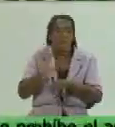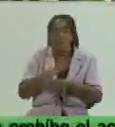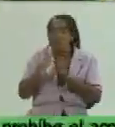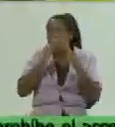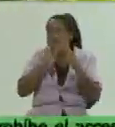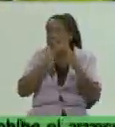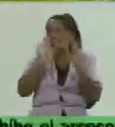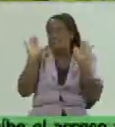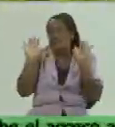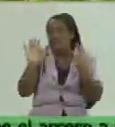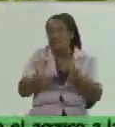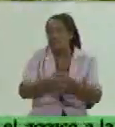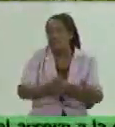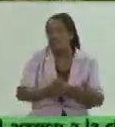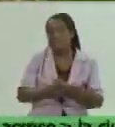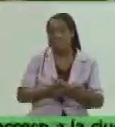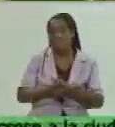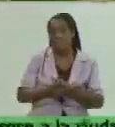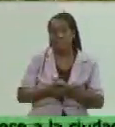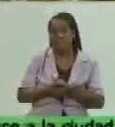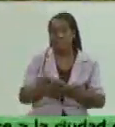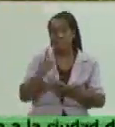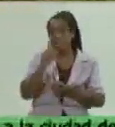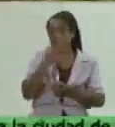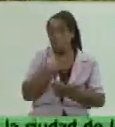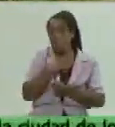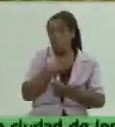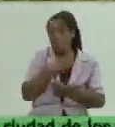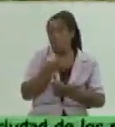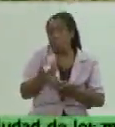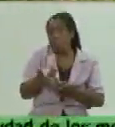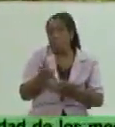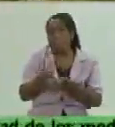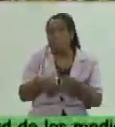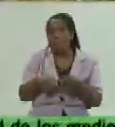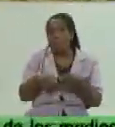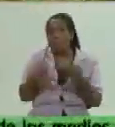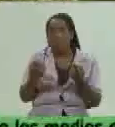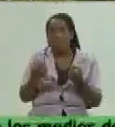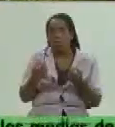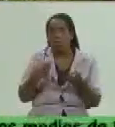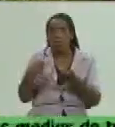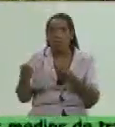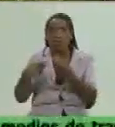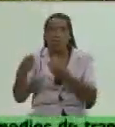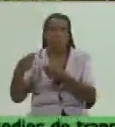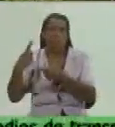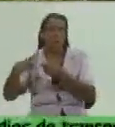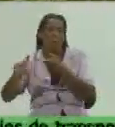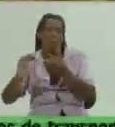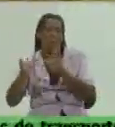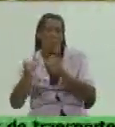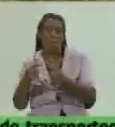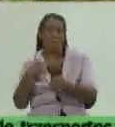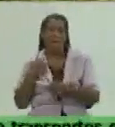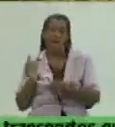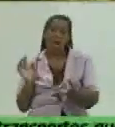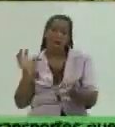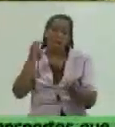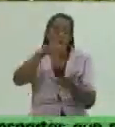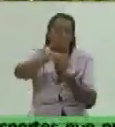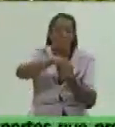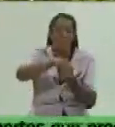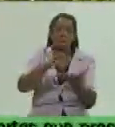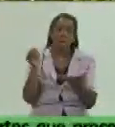que hoy no tiene por qué estarla comercializando en otra vía si hay un punto de venta y lo puede declarar